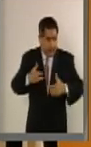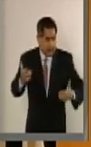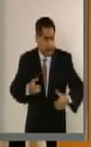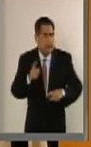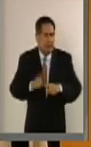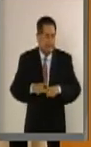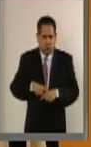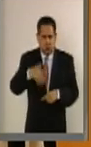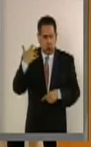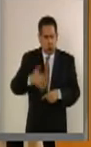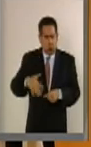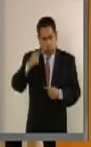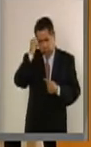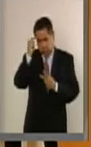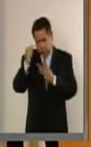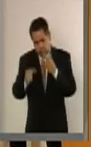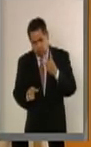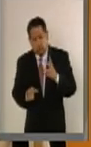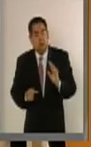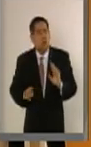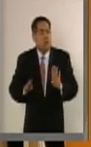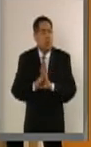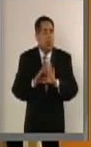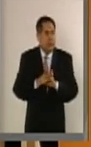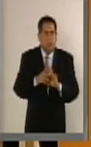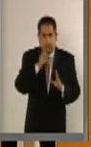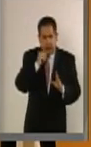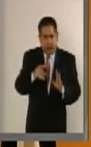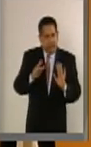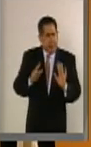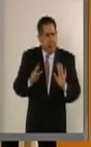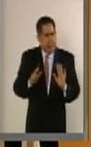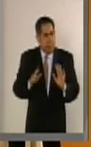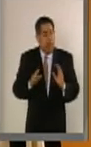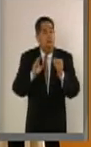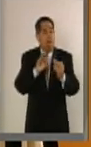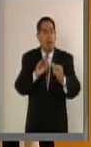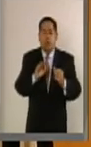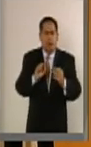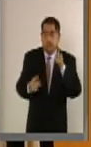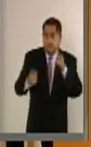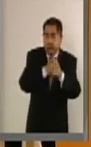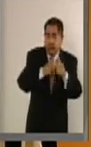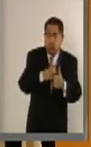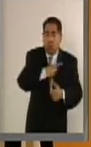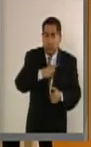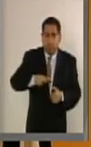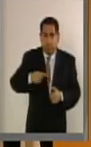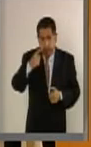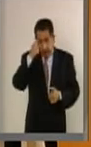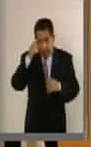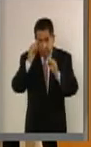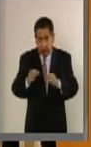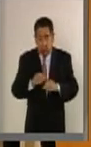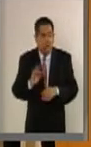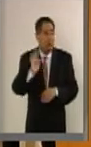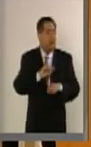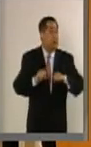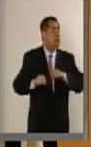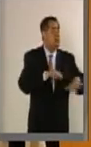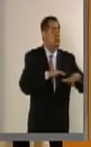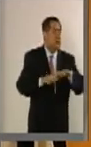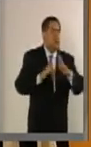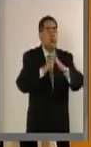son enormes y no podrán ser encarados si se cree que los sismos sólo sacudieron